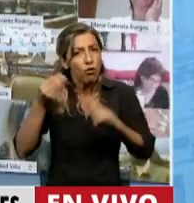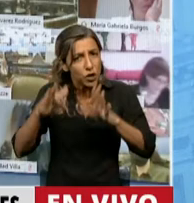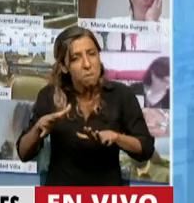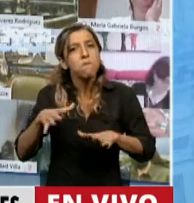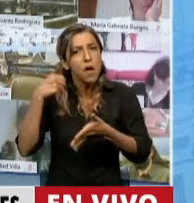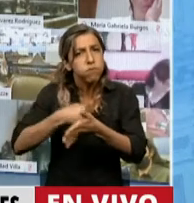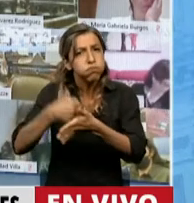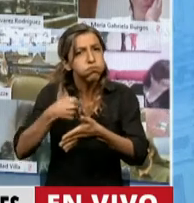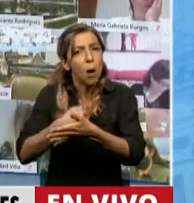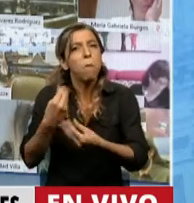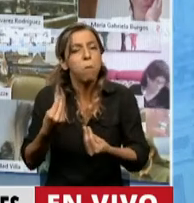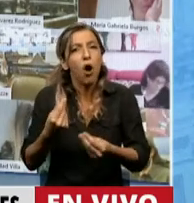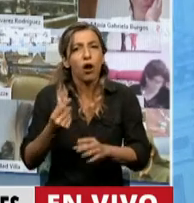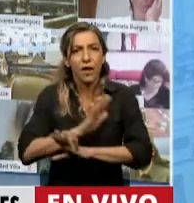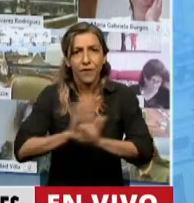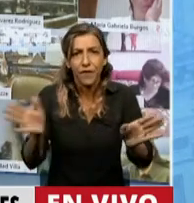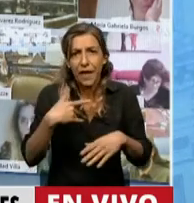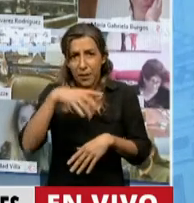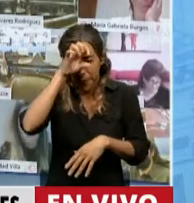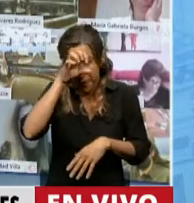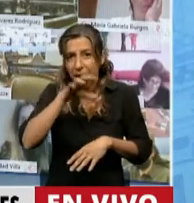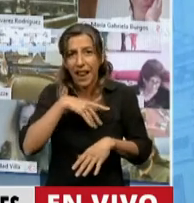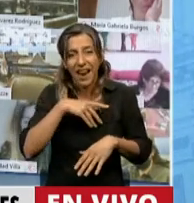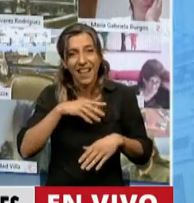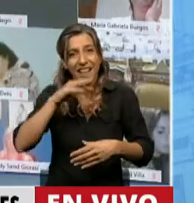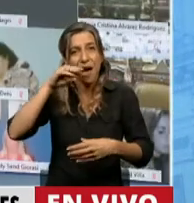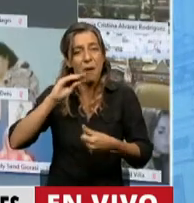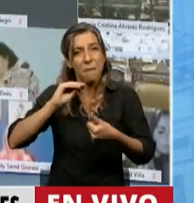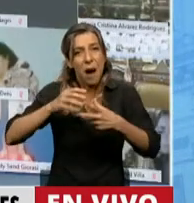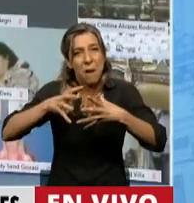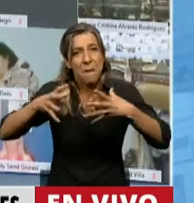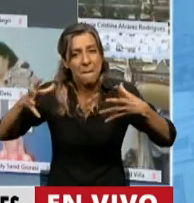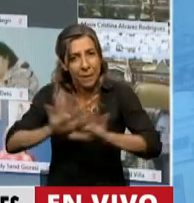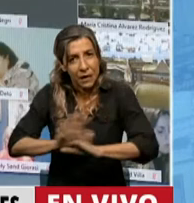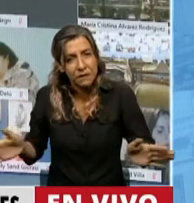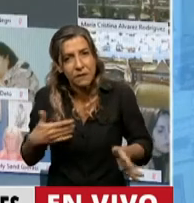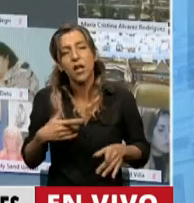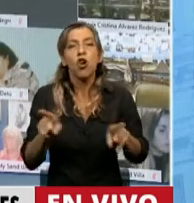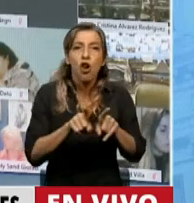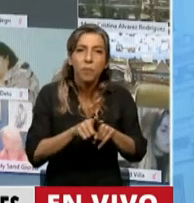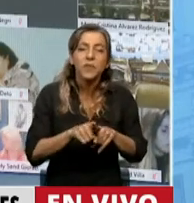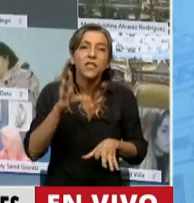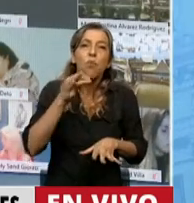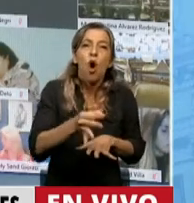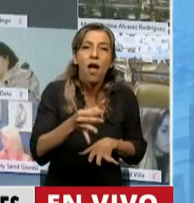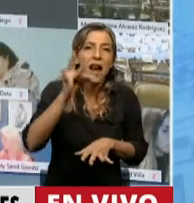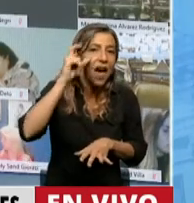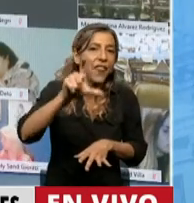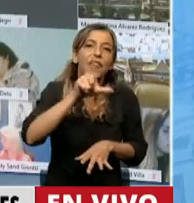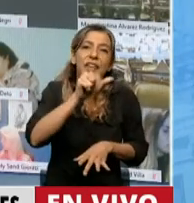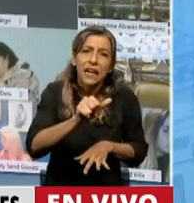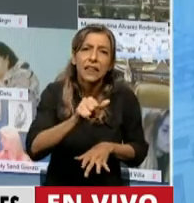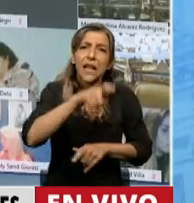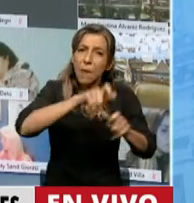frenar los intentos de introducir la megaminería. En las Islas del Delta, la población ha tenido que